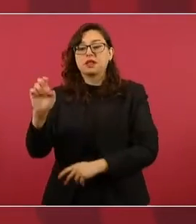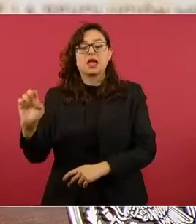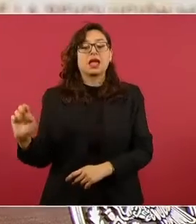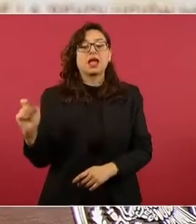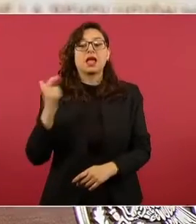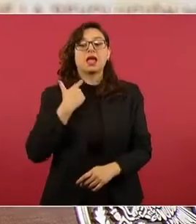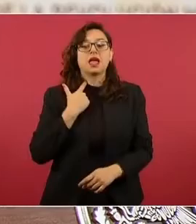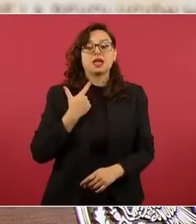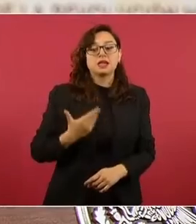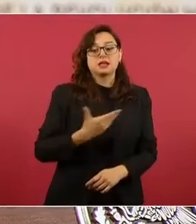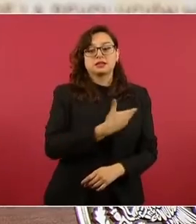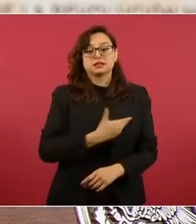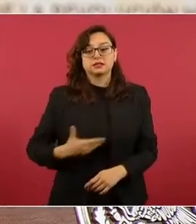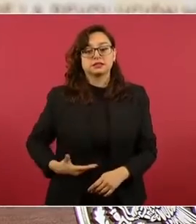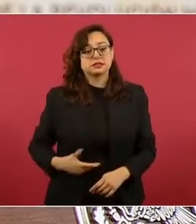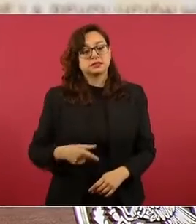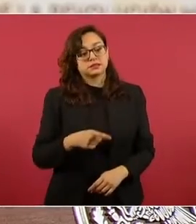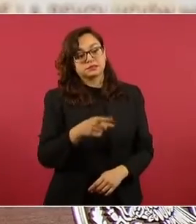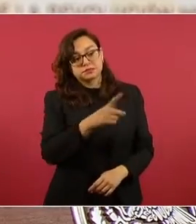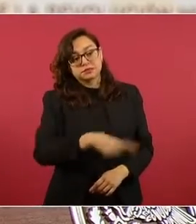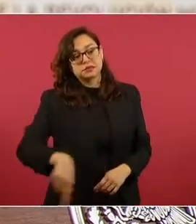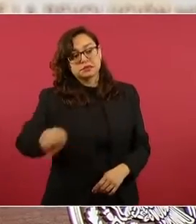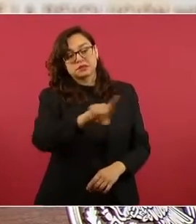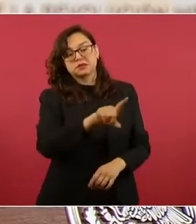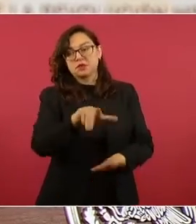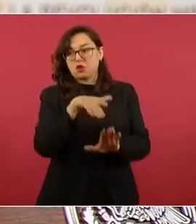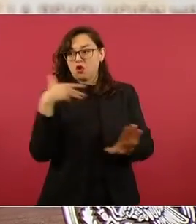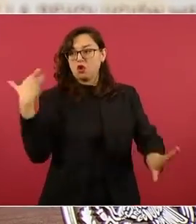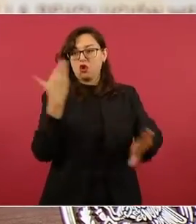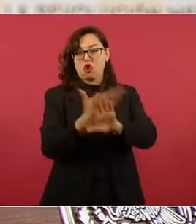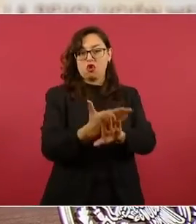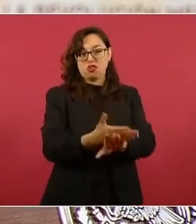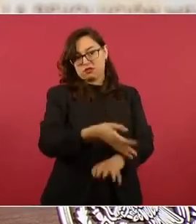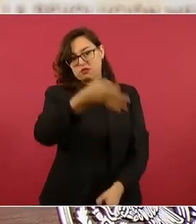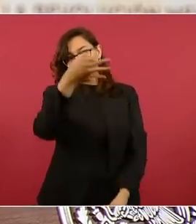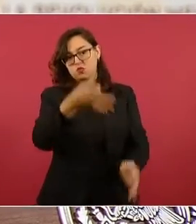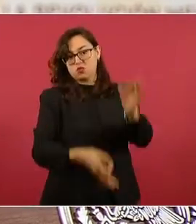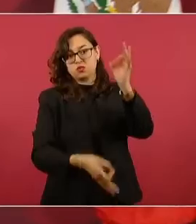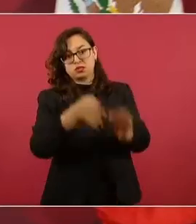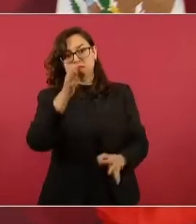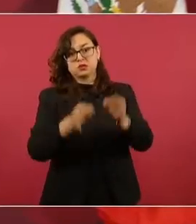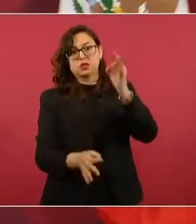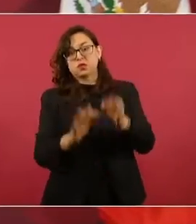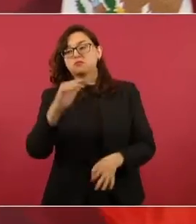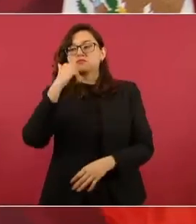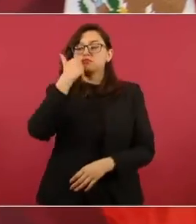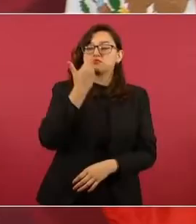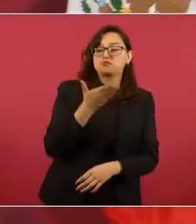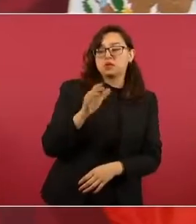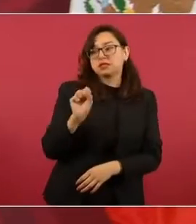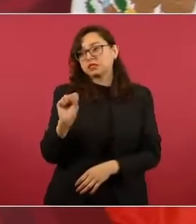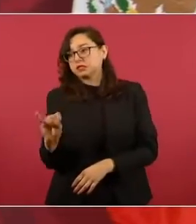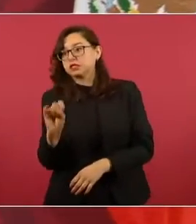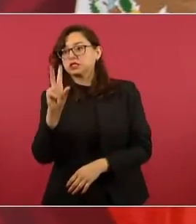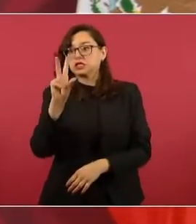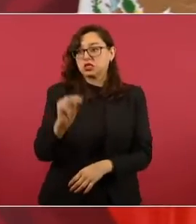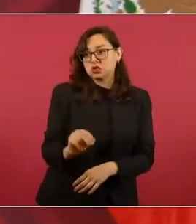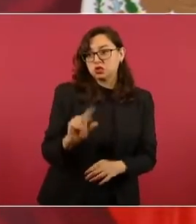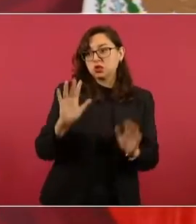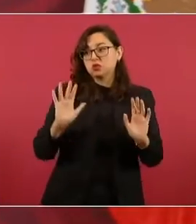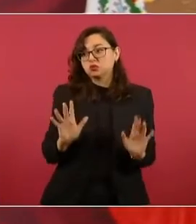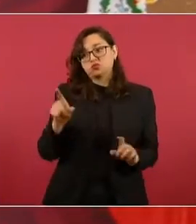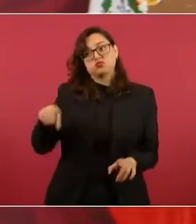o se iba a iniciar procedimientos para enjuiciar a los